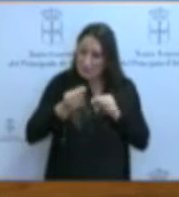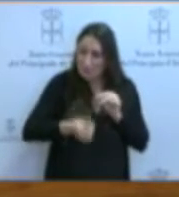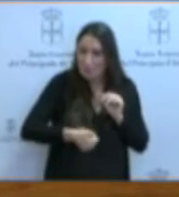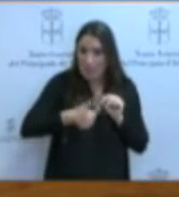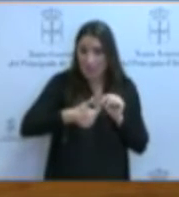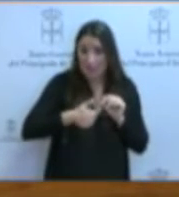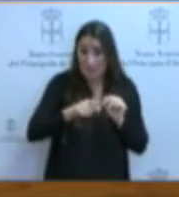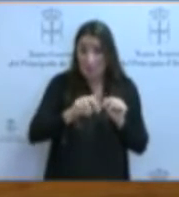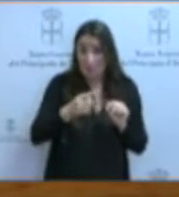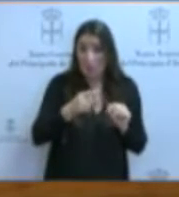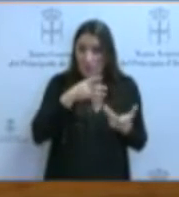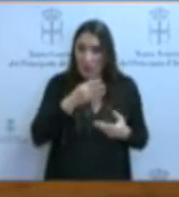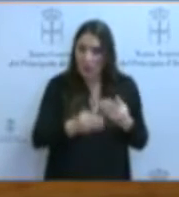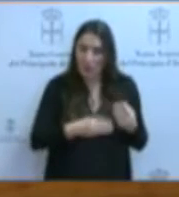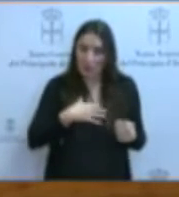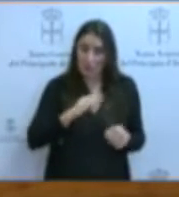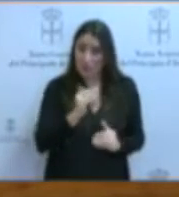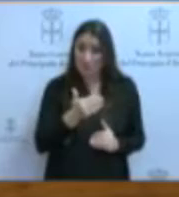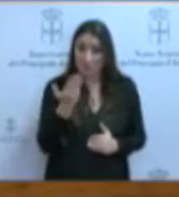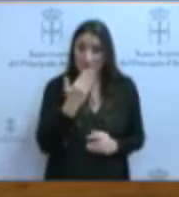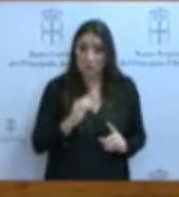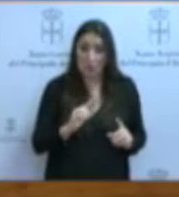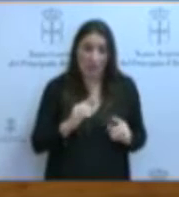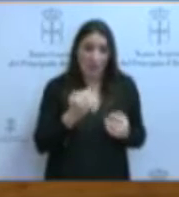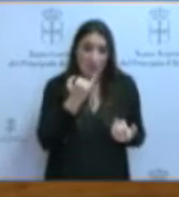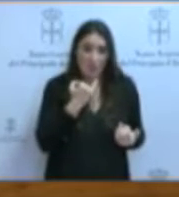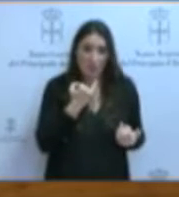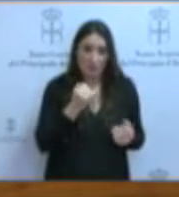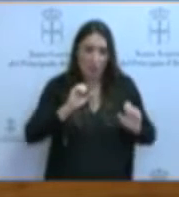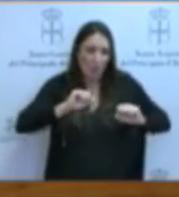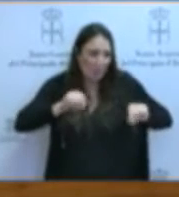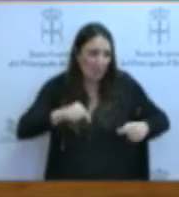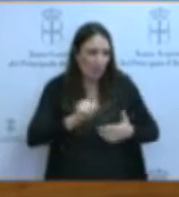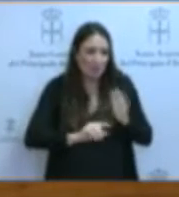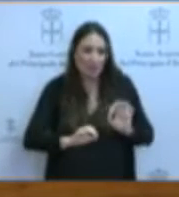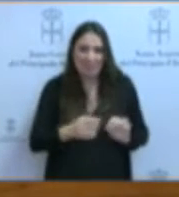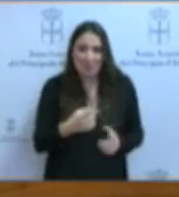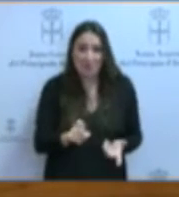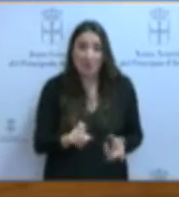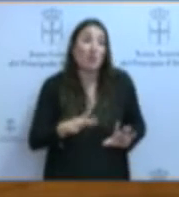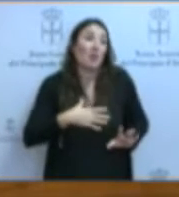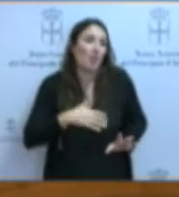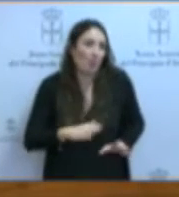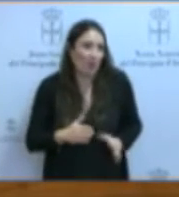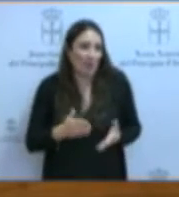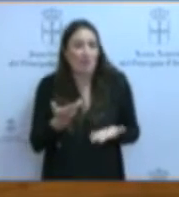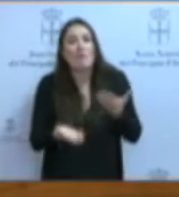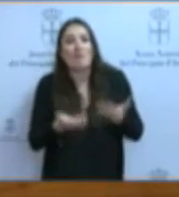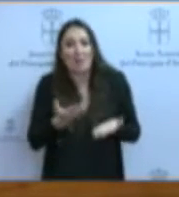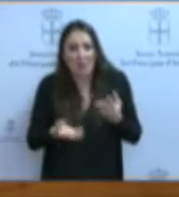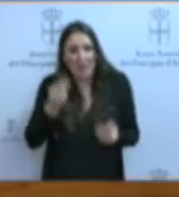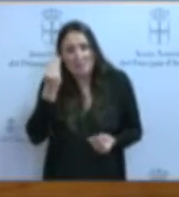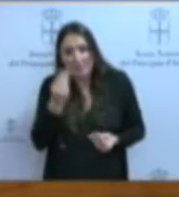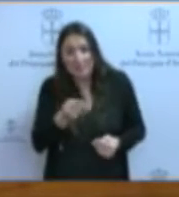que esto ya se pueda hacer mediante las escuelas de idiomas, sin falta de un convenio concreto, aunque posiblemente se pueda estudiar, ese tipo de iniciativa que usted plantea.